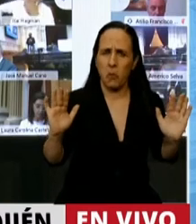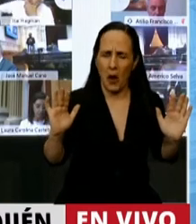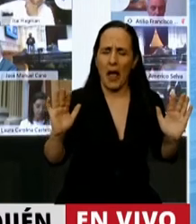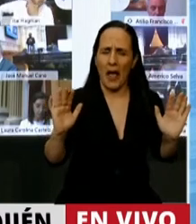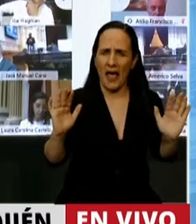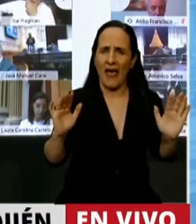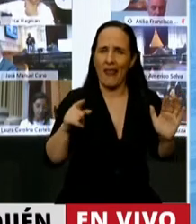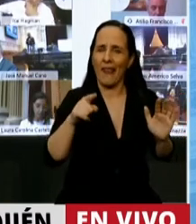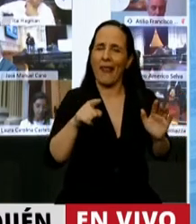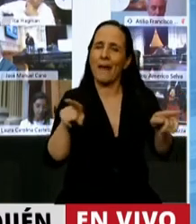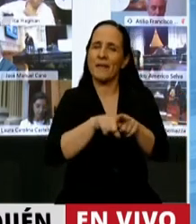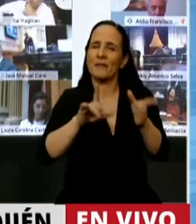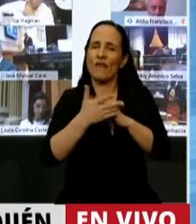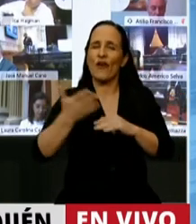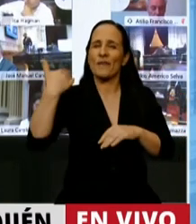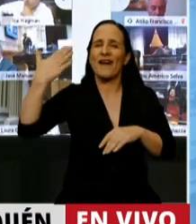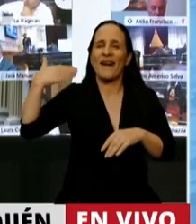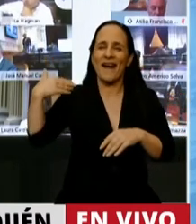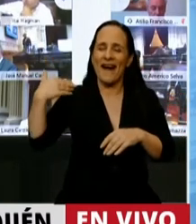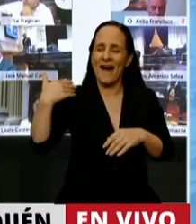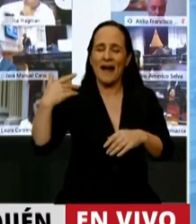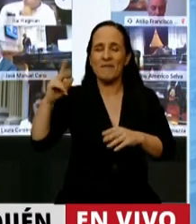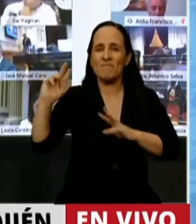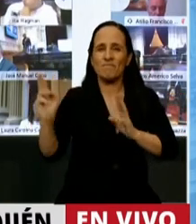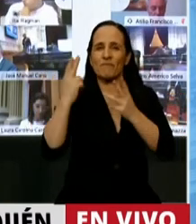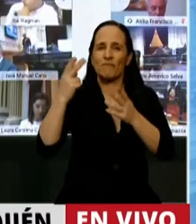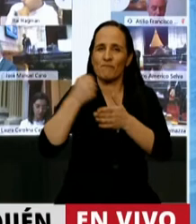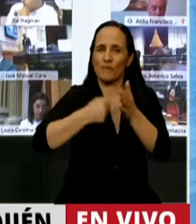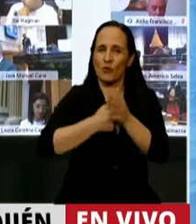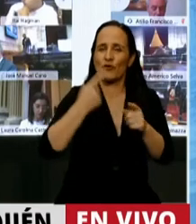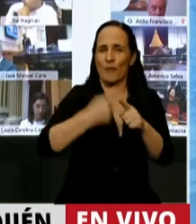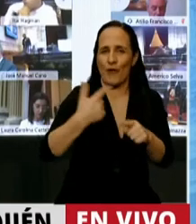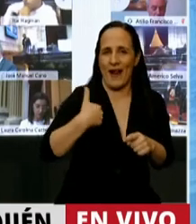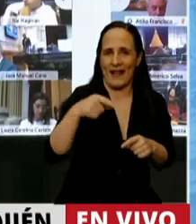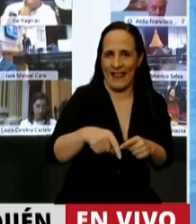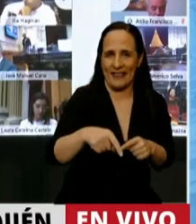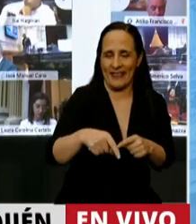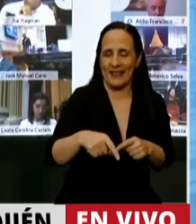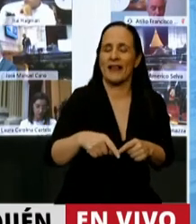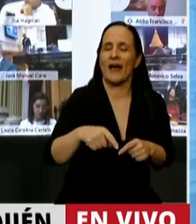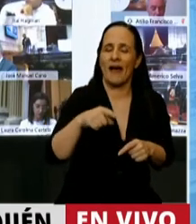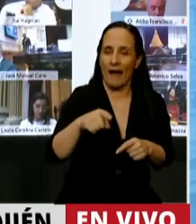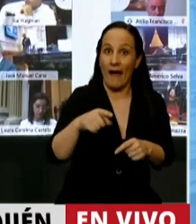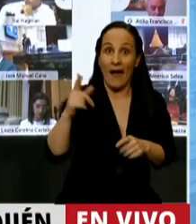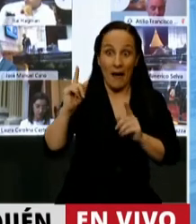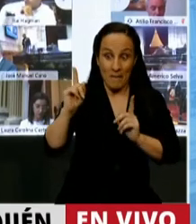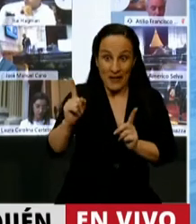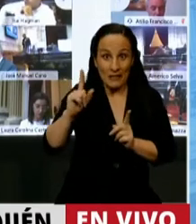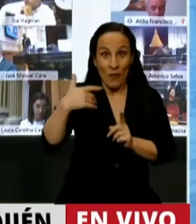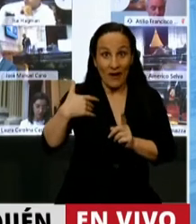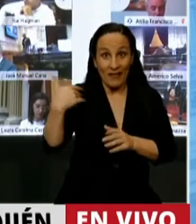y la fortaleza de nuestros pioneros que entregaron su vida por la Nación y defenderemos ese país que nos legaron.